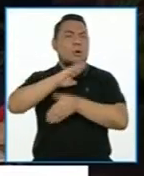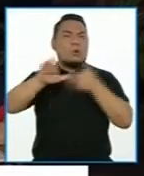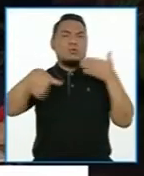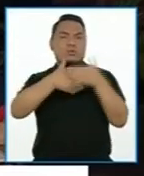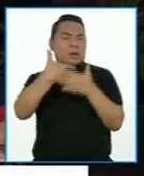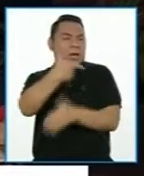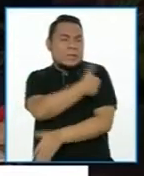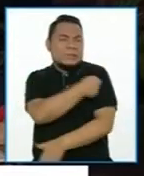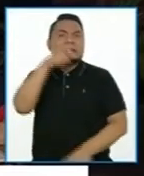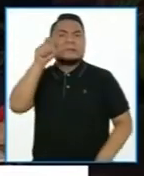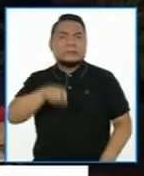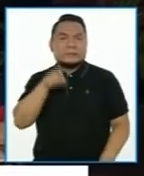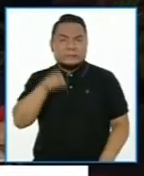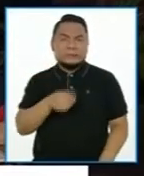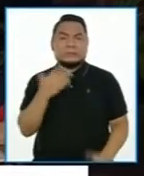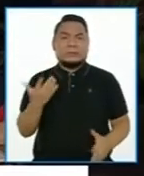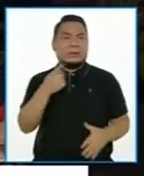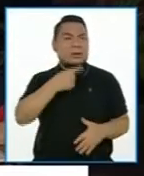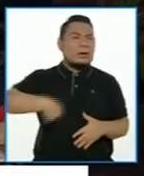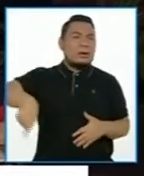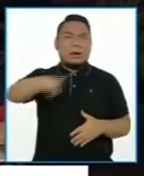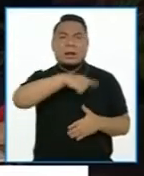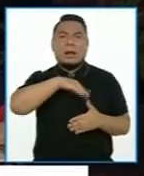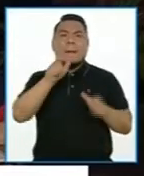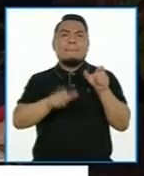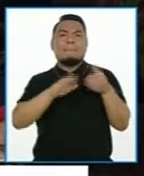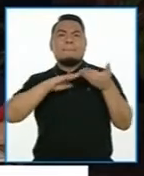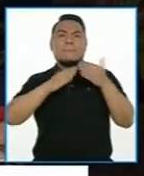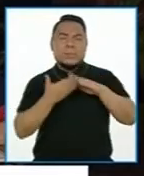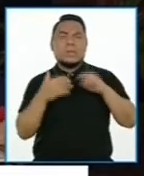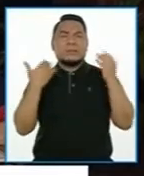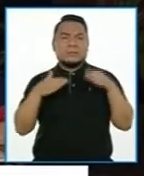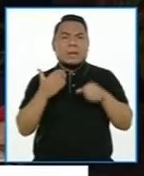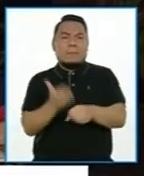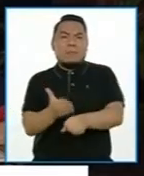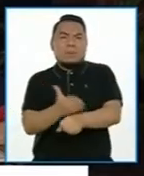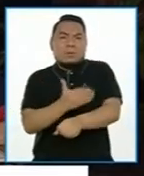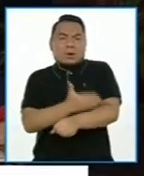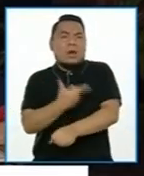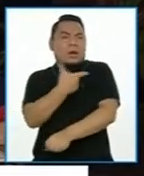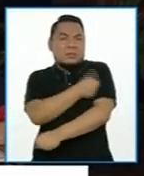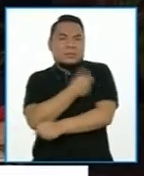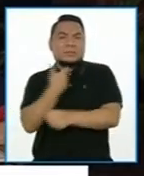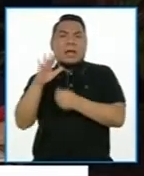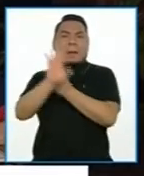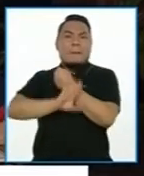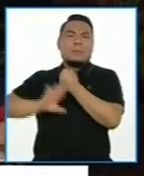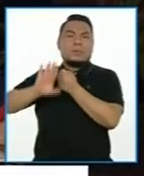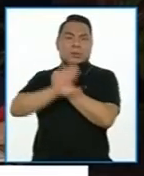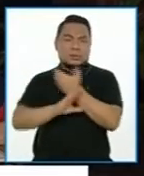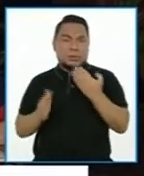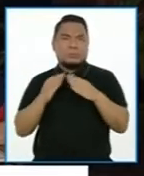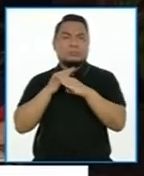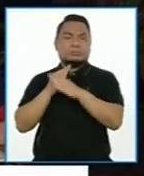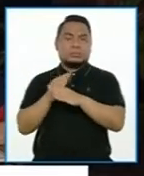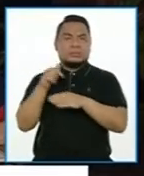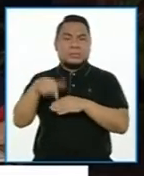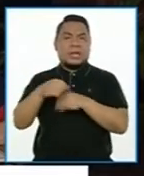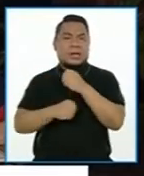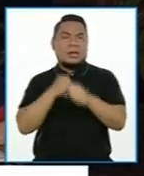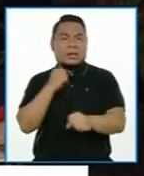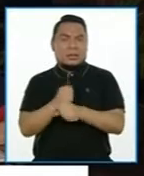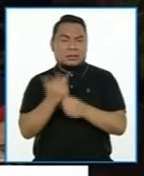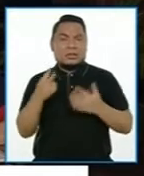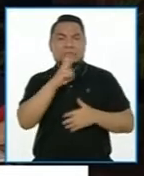las vacunas necesarias para que nuestra población esté completamente protegida e inmunizada en este